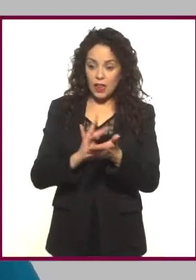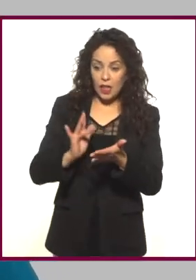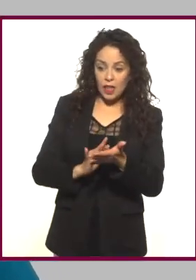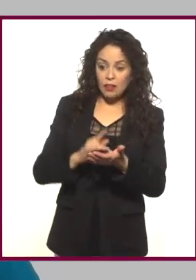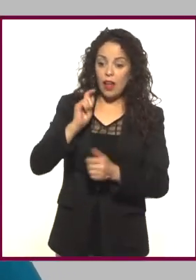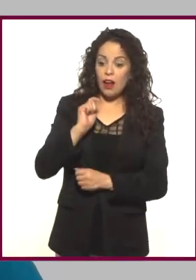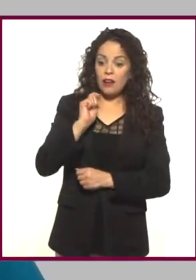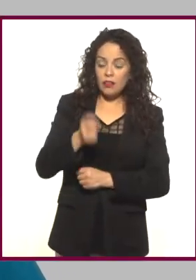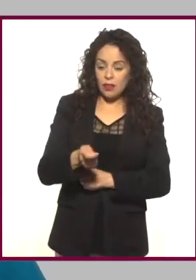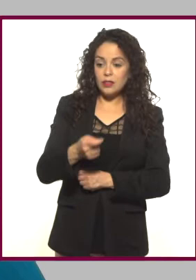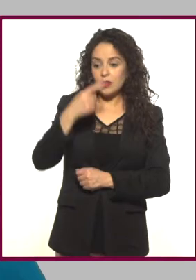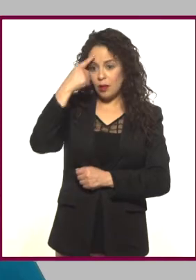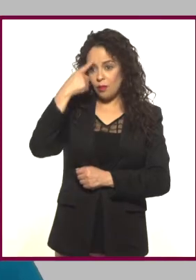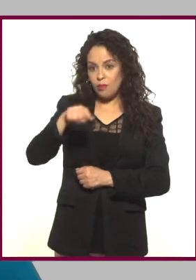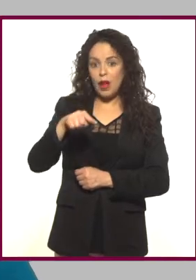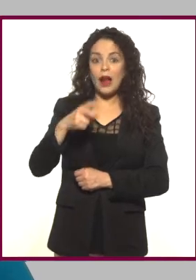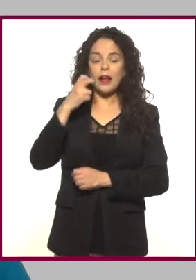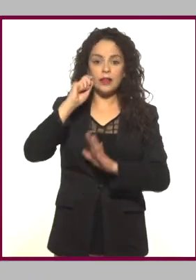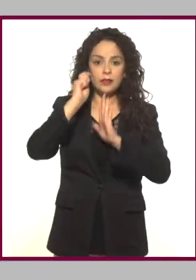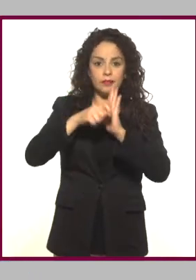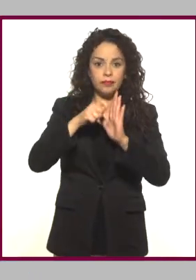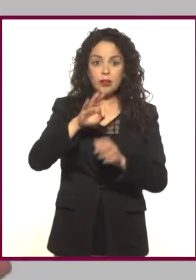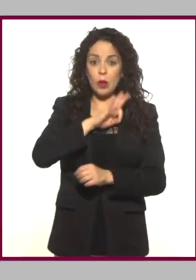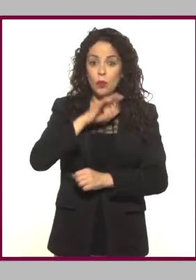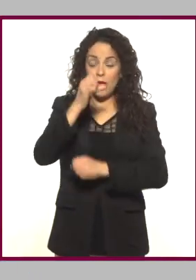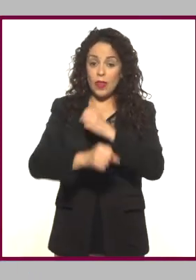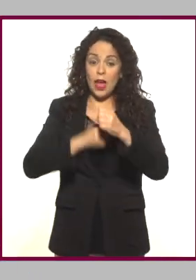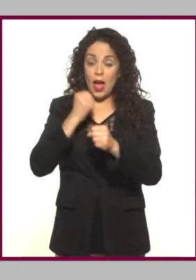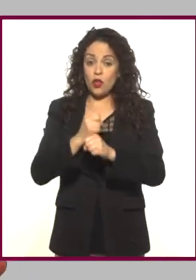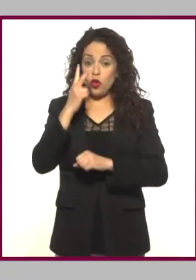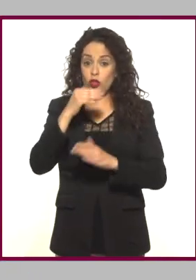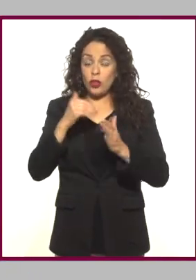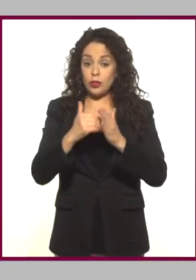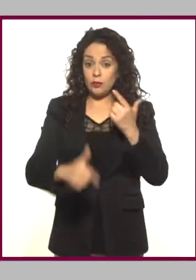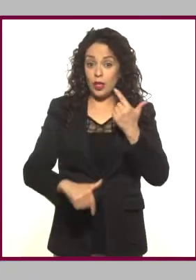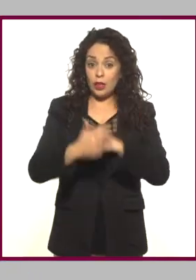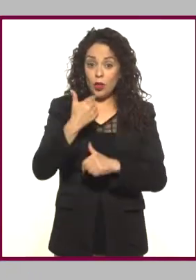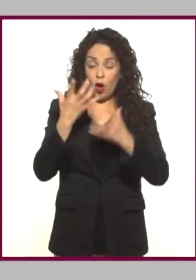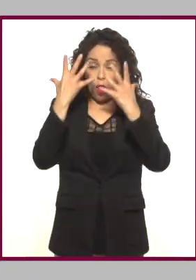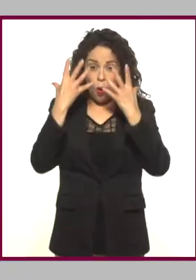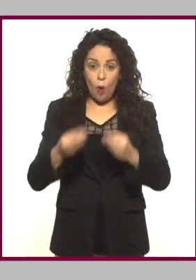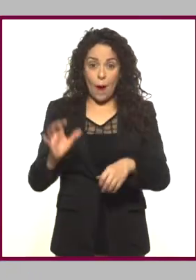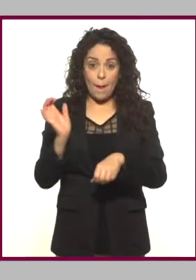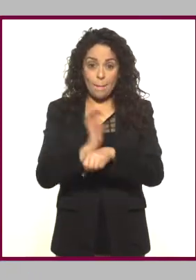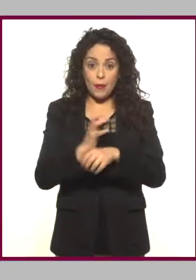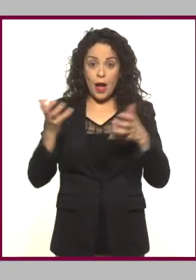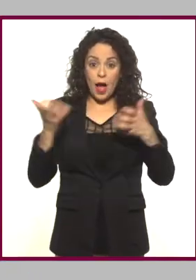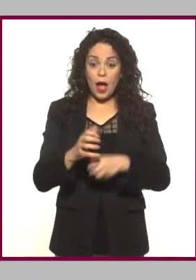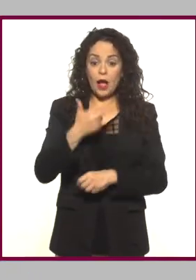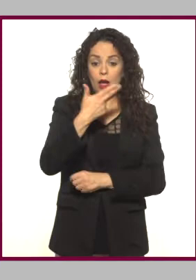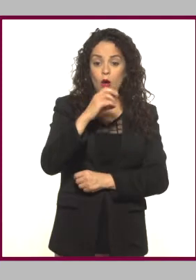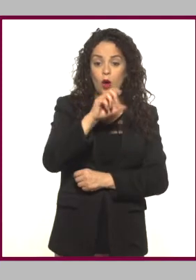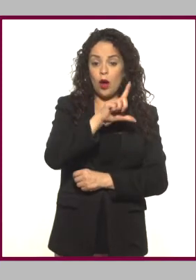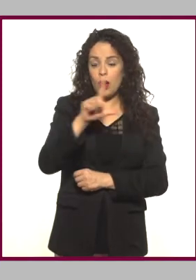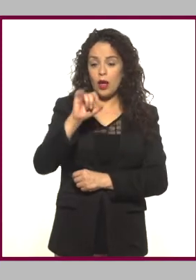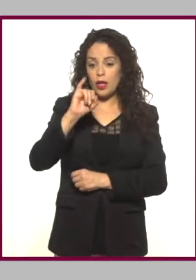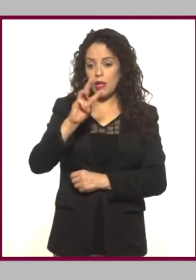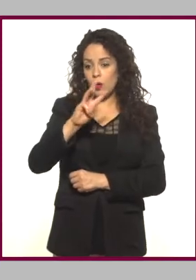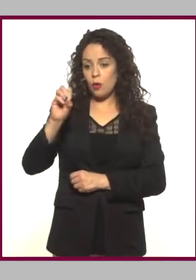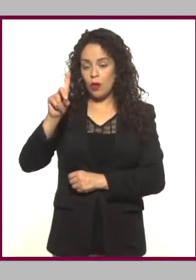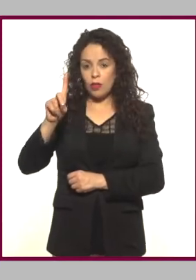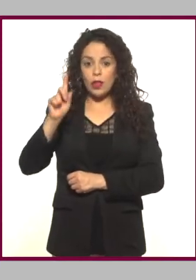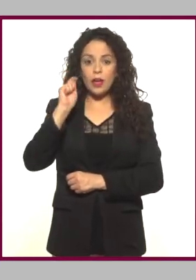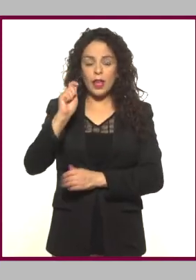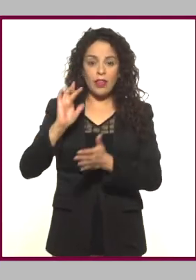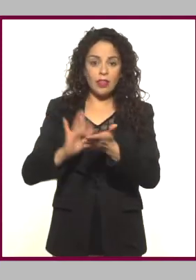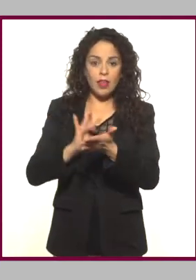opción real para la producción cinematográfica. Al grado que para el año 2012, la cantidad de películas hechas en Hollywood con el formato digital